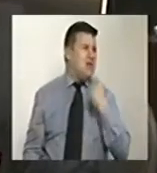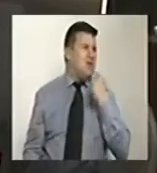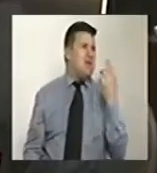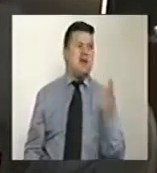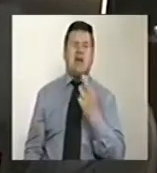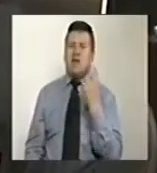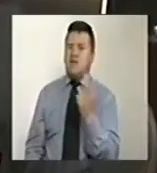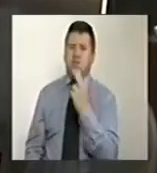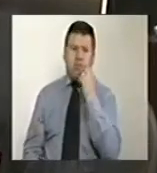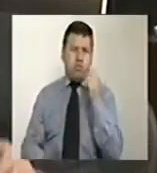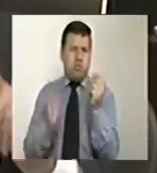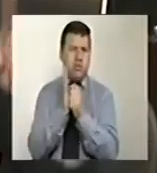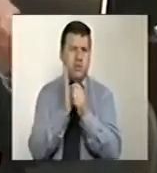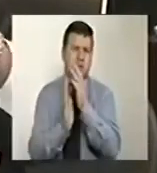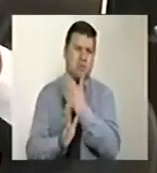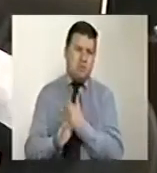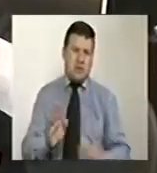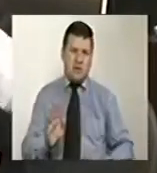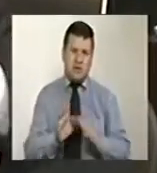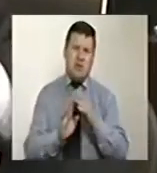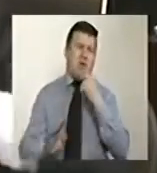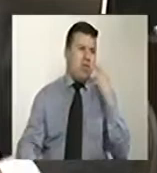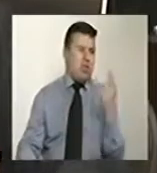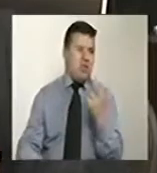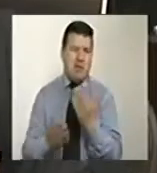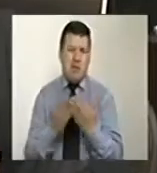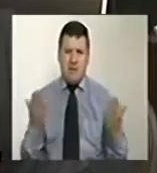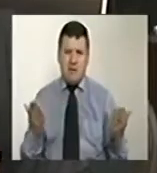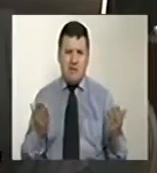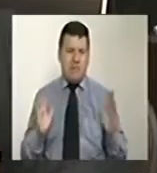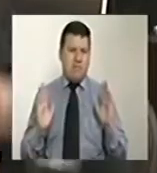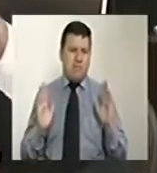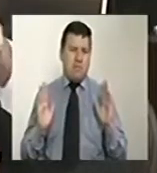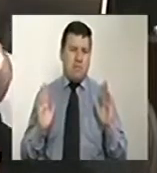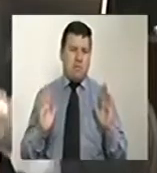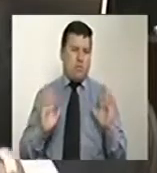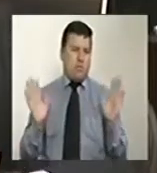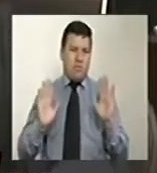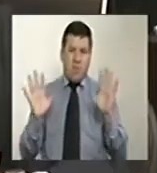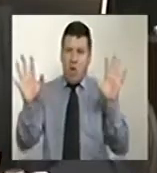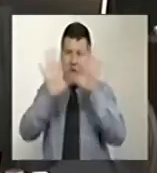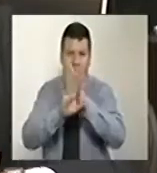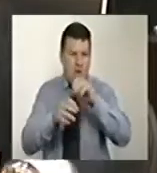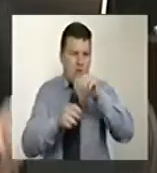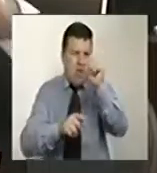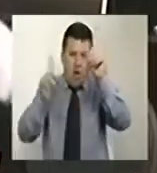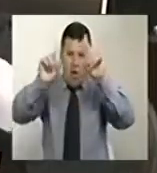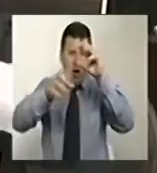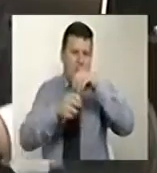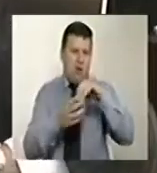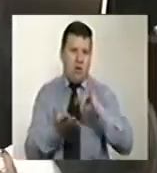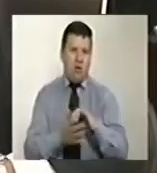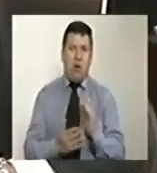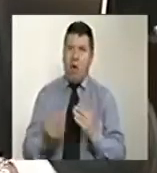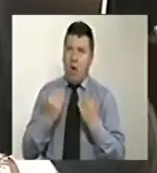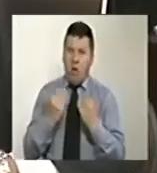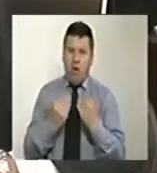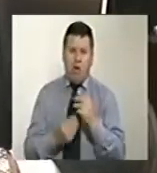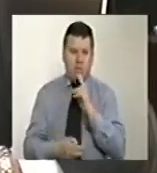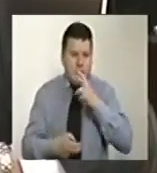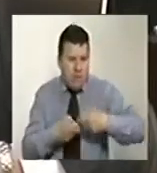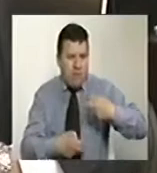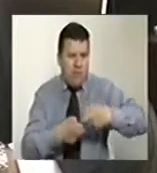muchas veces, señor presidente. Pero no solo eso, no se le engañó a la nación, no solo nos puso en estas